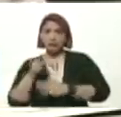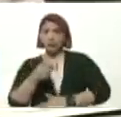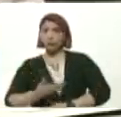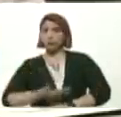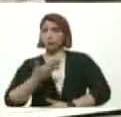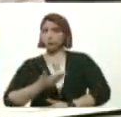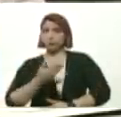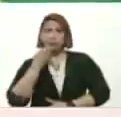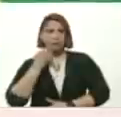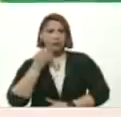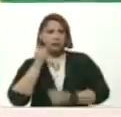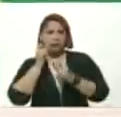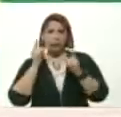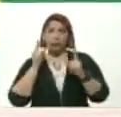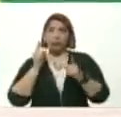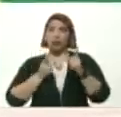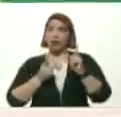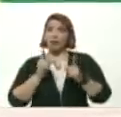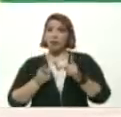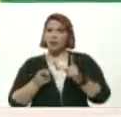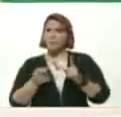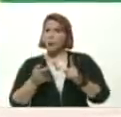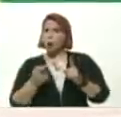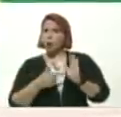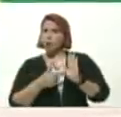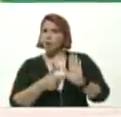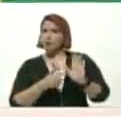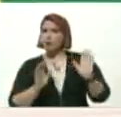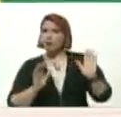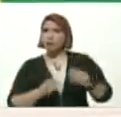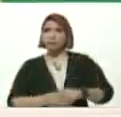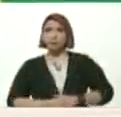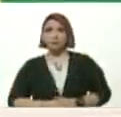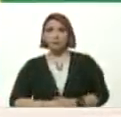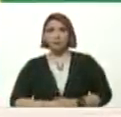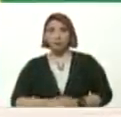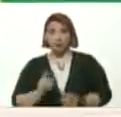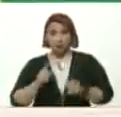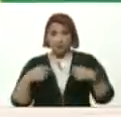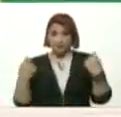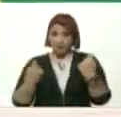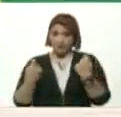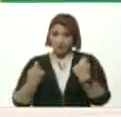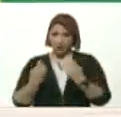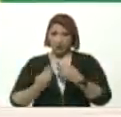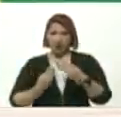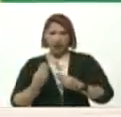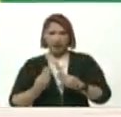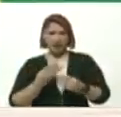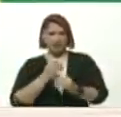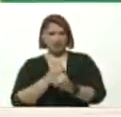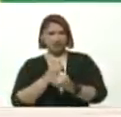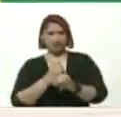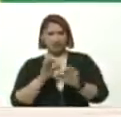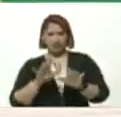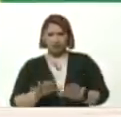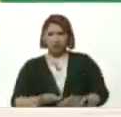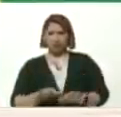Experiencia Inédita A A veces Poco Lo Mostramos A A veces Las Campañas Que nos Hacen Por Redes Sociales